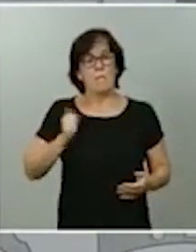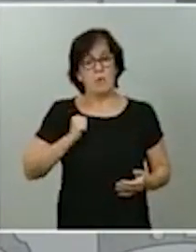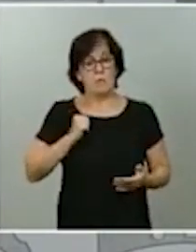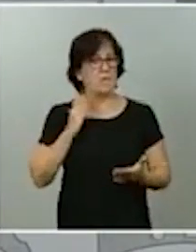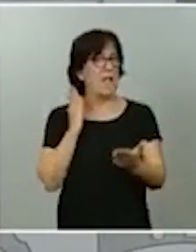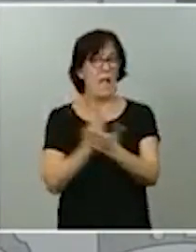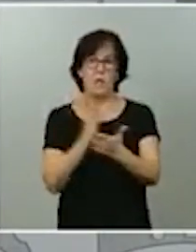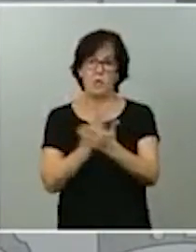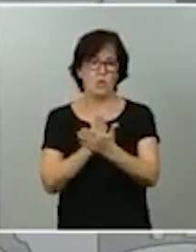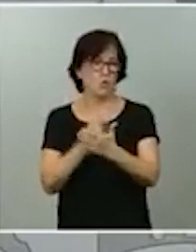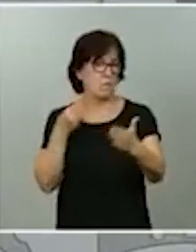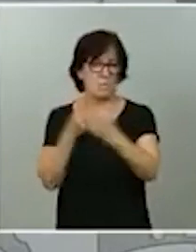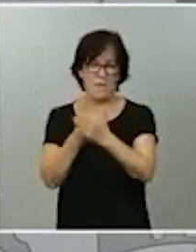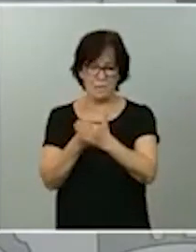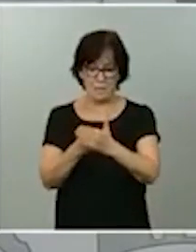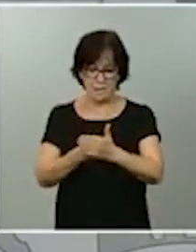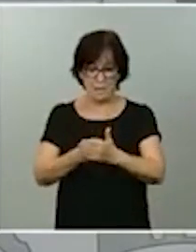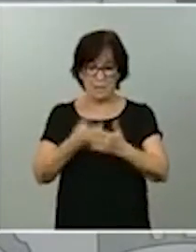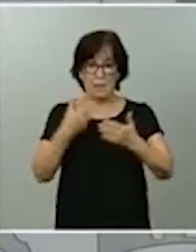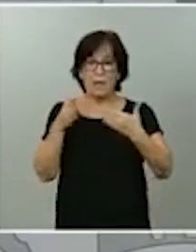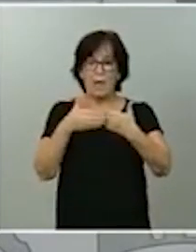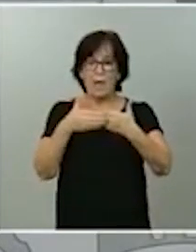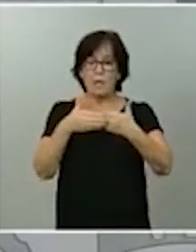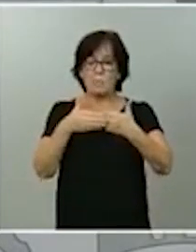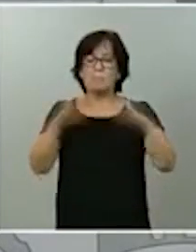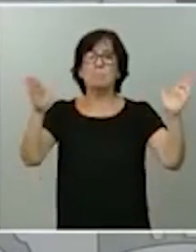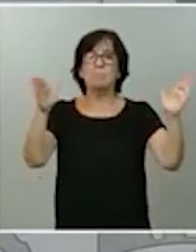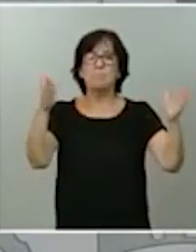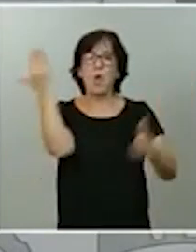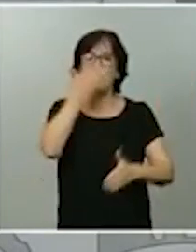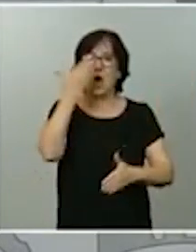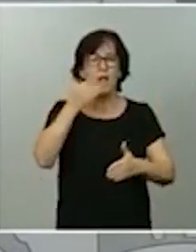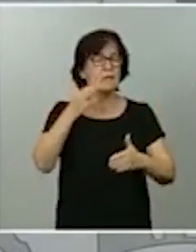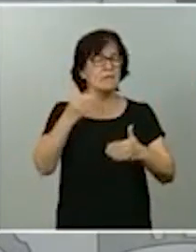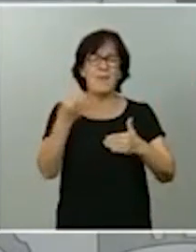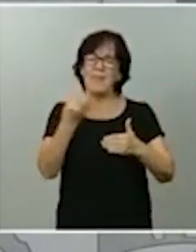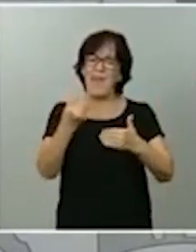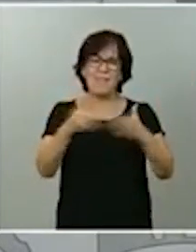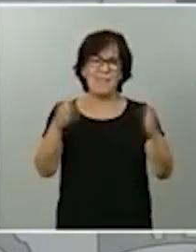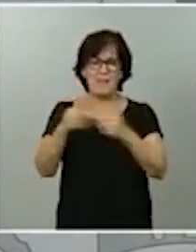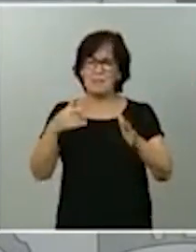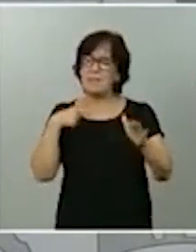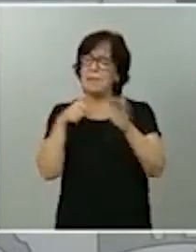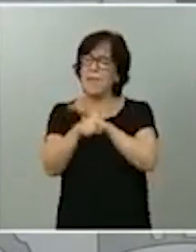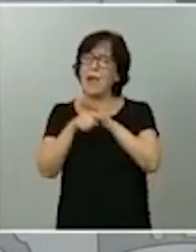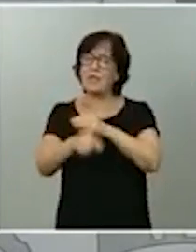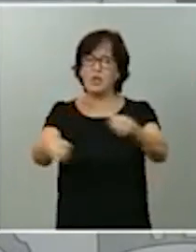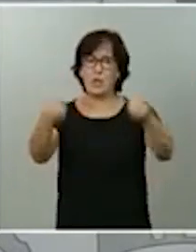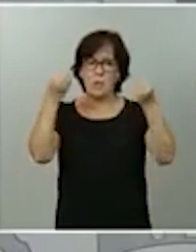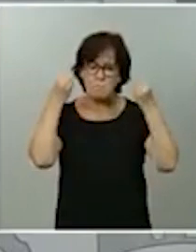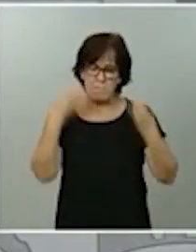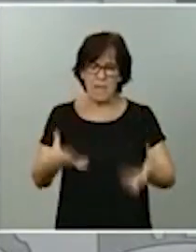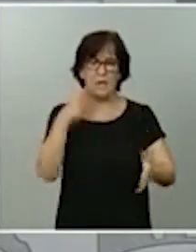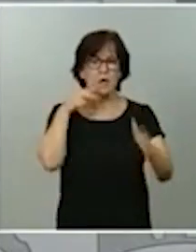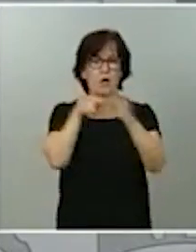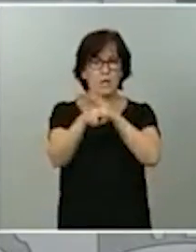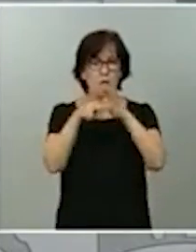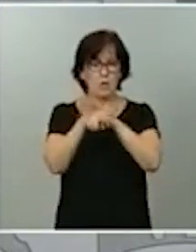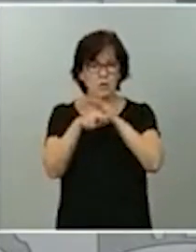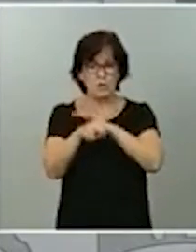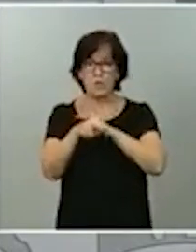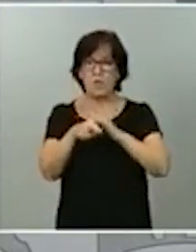Las puertas de los colegios deben abrirse y deben abrirse con la certeza de que se han gestionado bien los recursos y los medios dispuestos para ello.